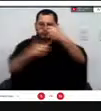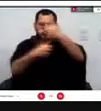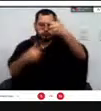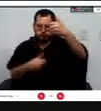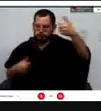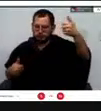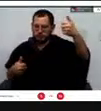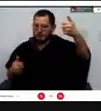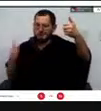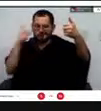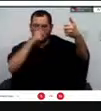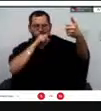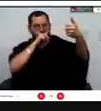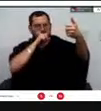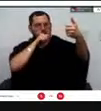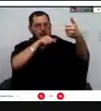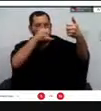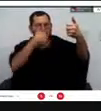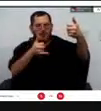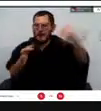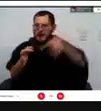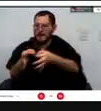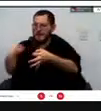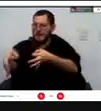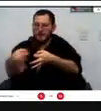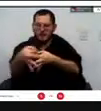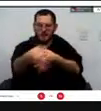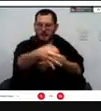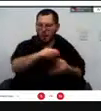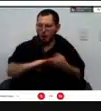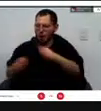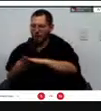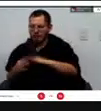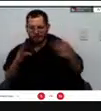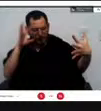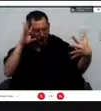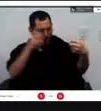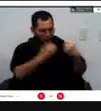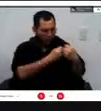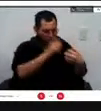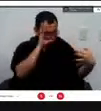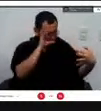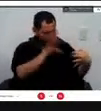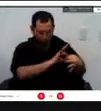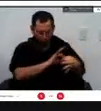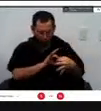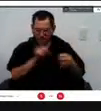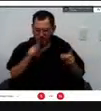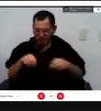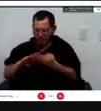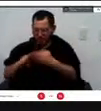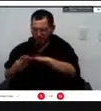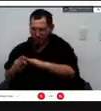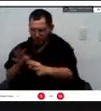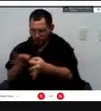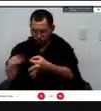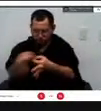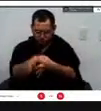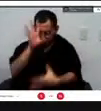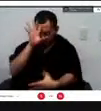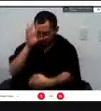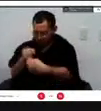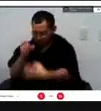esta experiencia de Guayuriba ha sido una experiencia muy bonita continuamos trabajando hay que fortalecer y